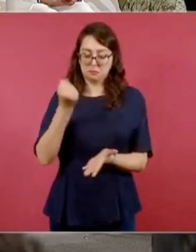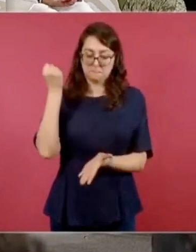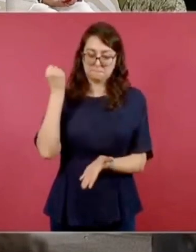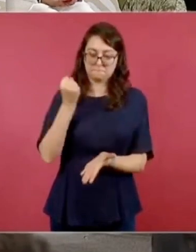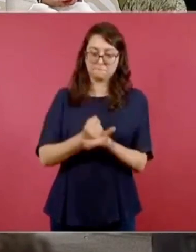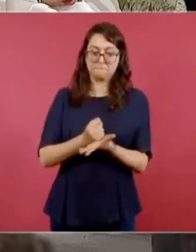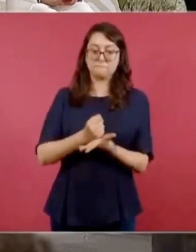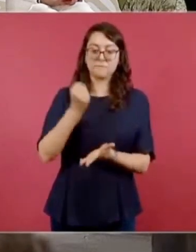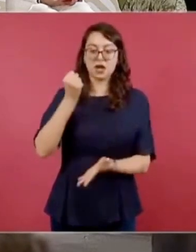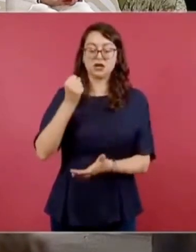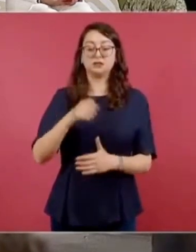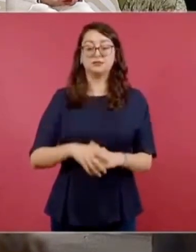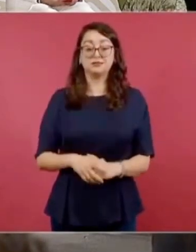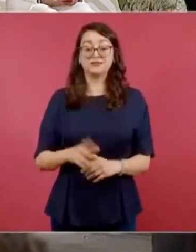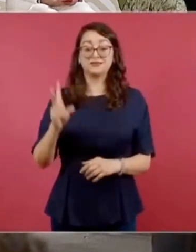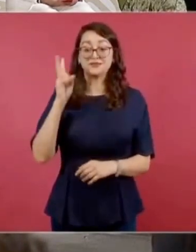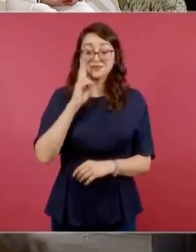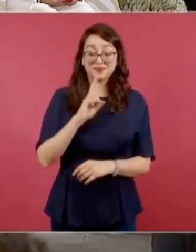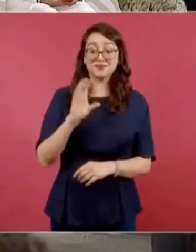de Luciano Carranza.